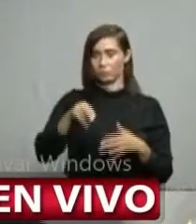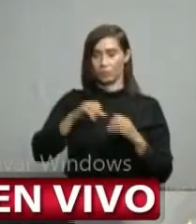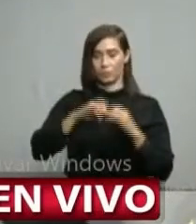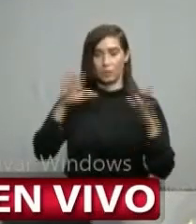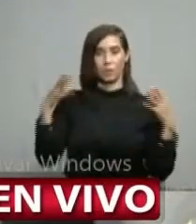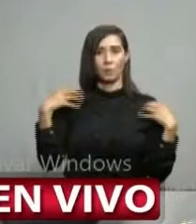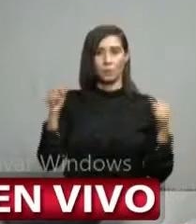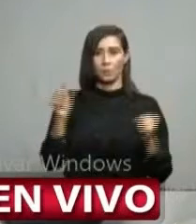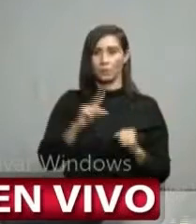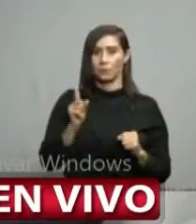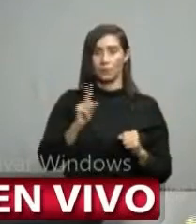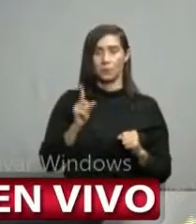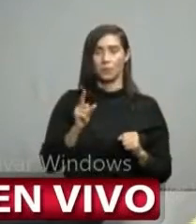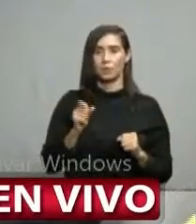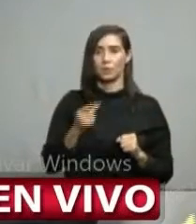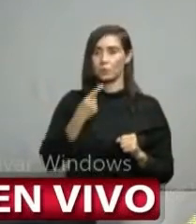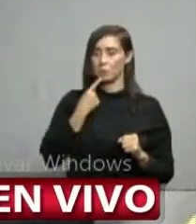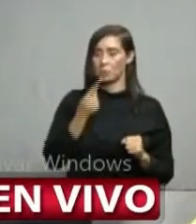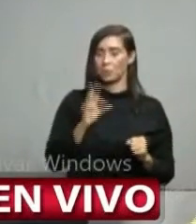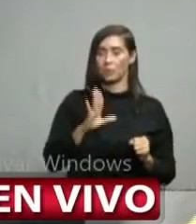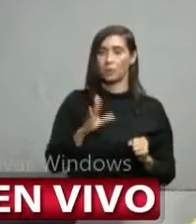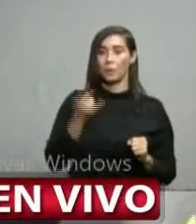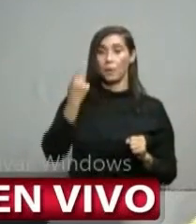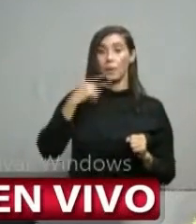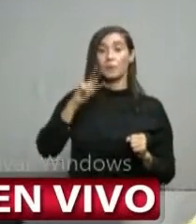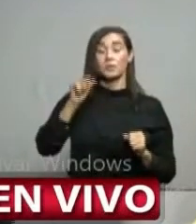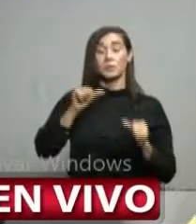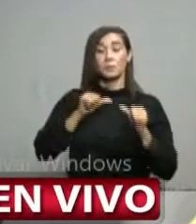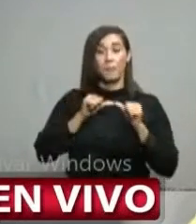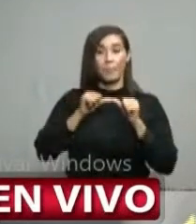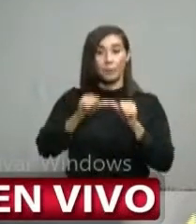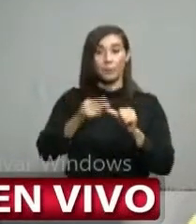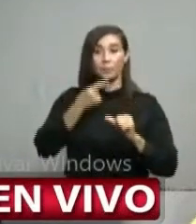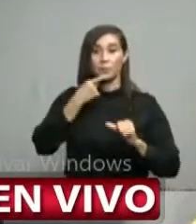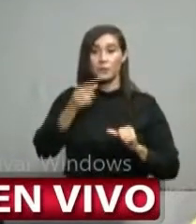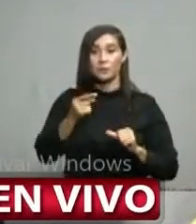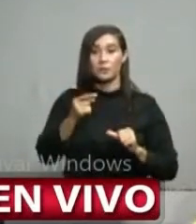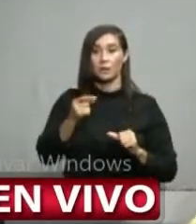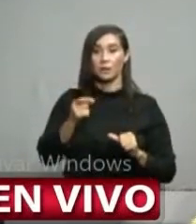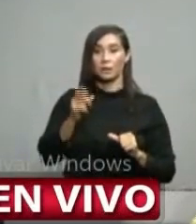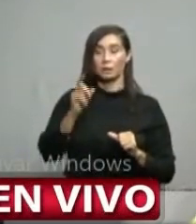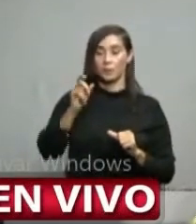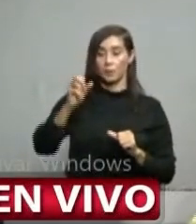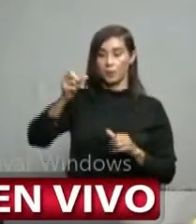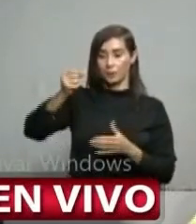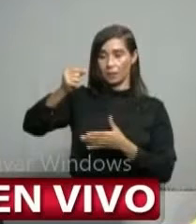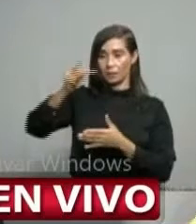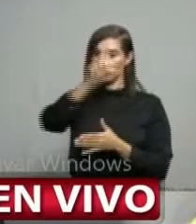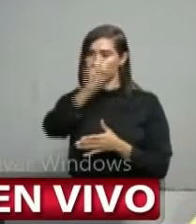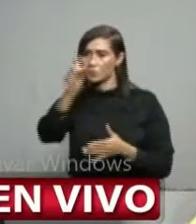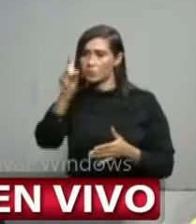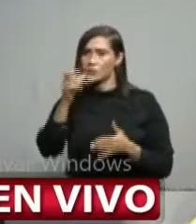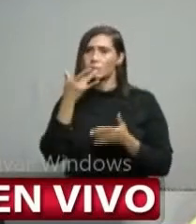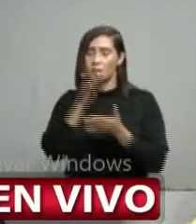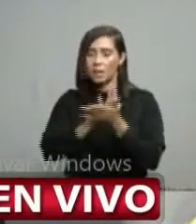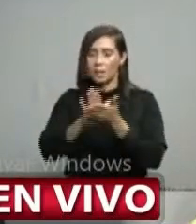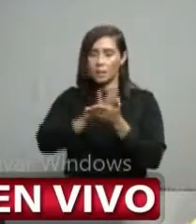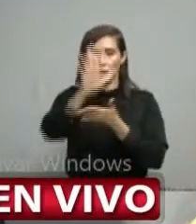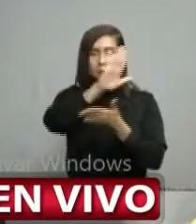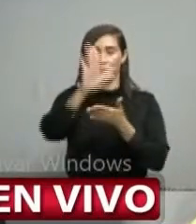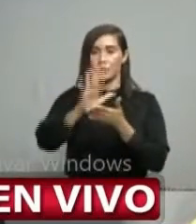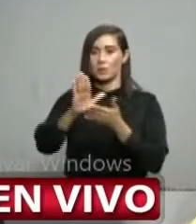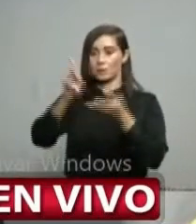pública lo que si mantenemos es el uso de rociado clorado en viviendas que han